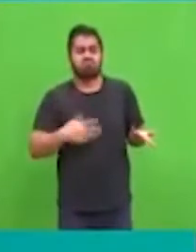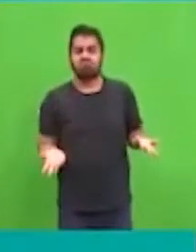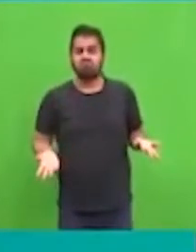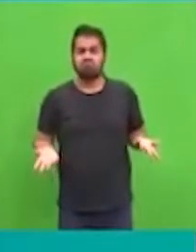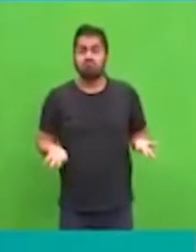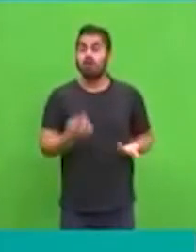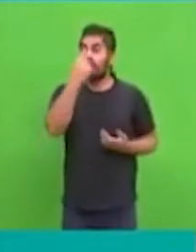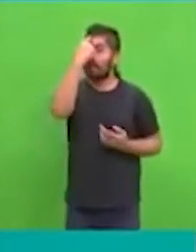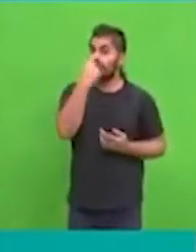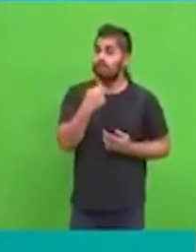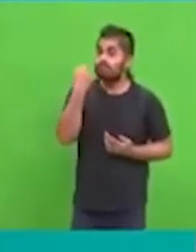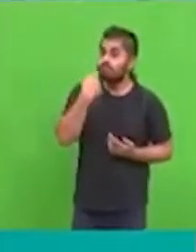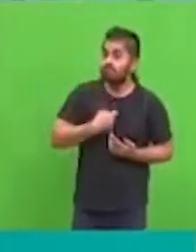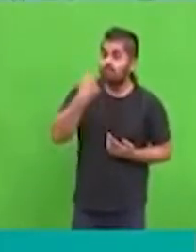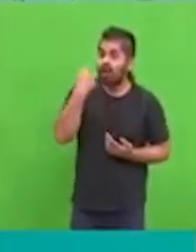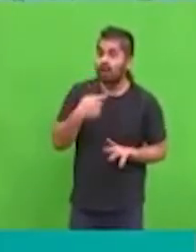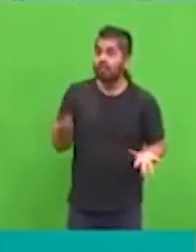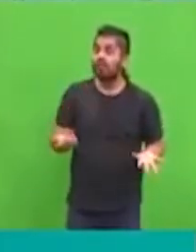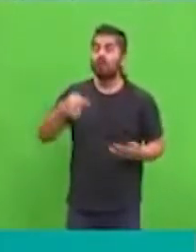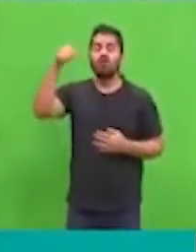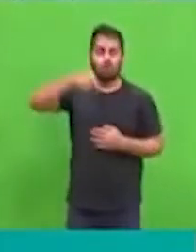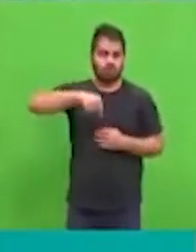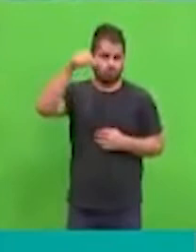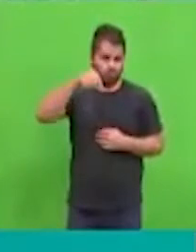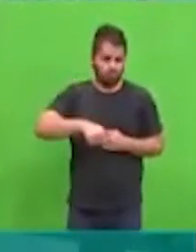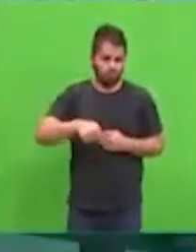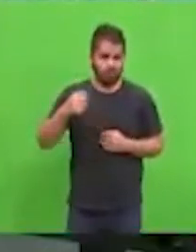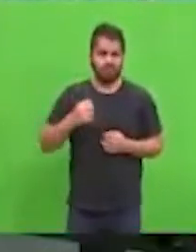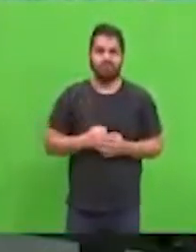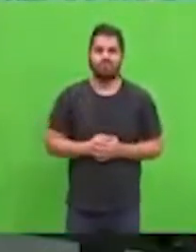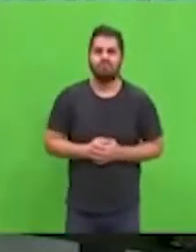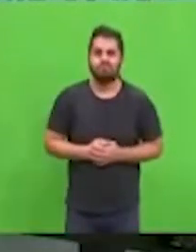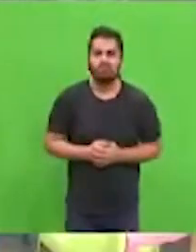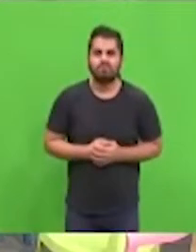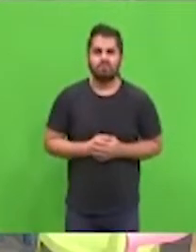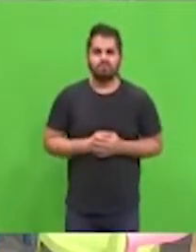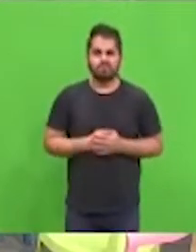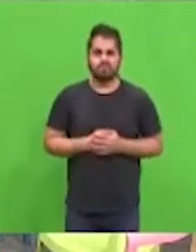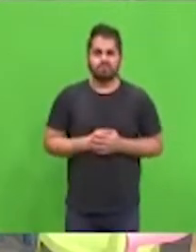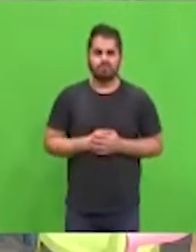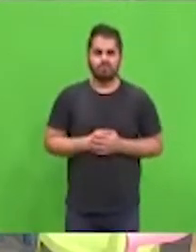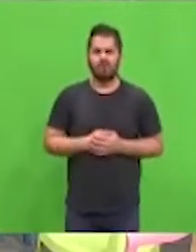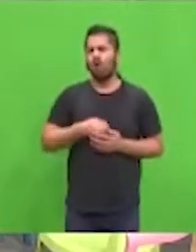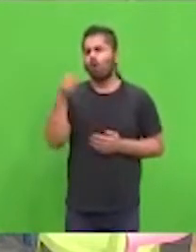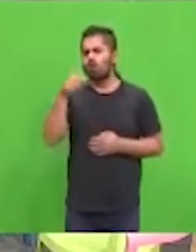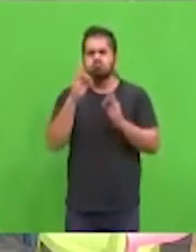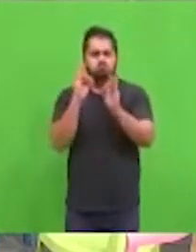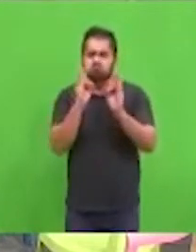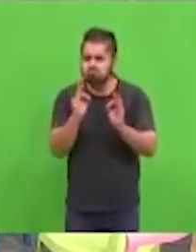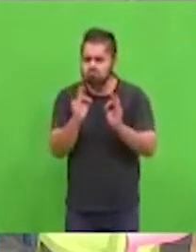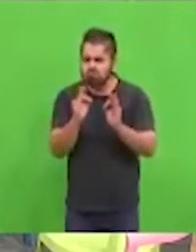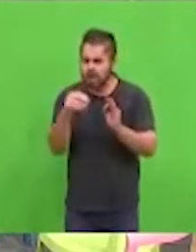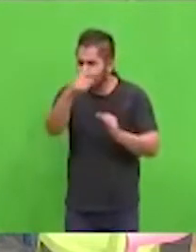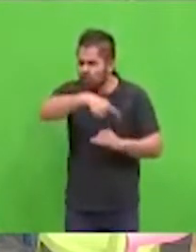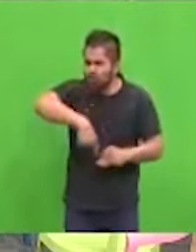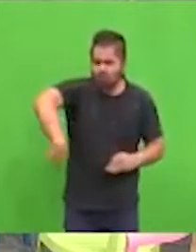Soy. Para nosotros todo lo que es información pública y del Estado es muy importante y eso es lo que ponemos a disposición y también